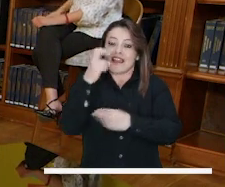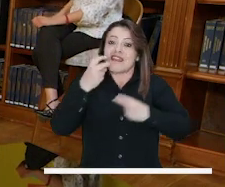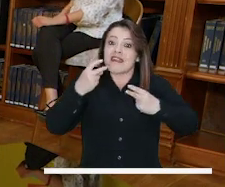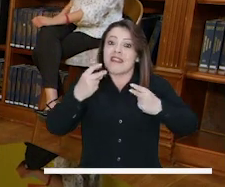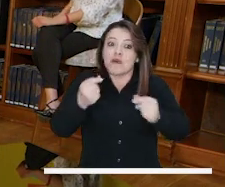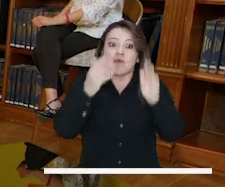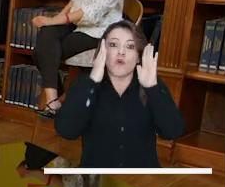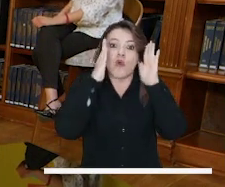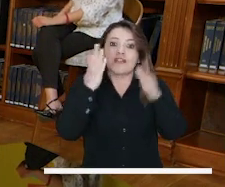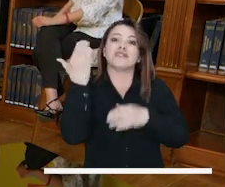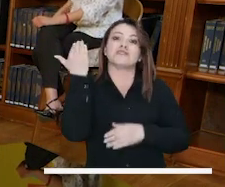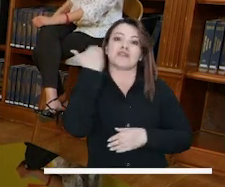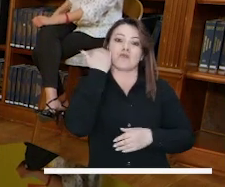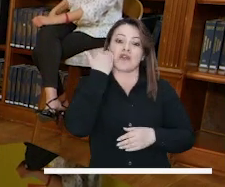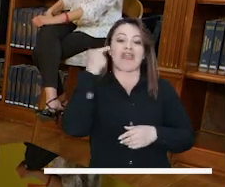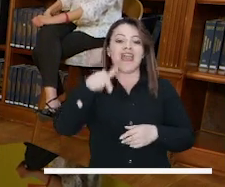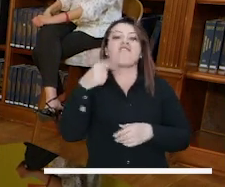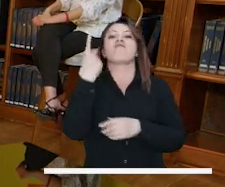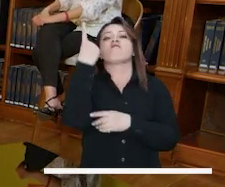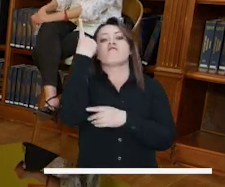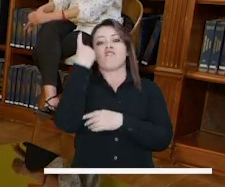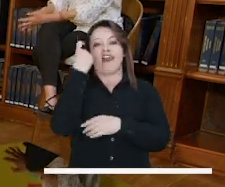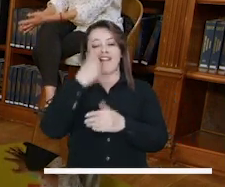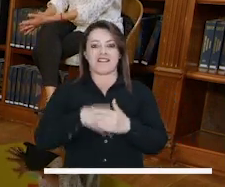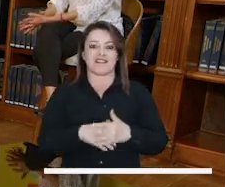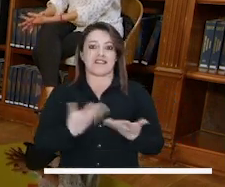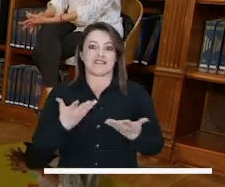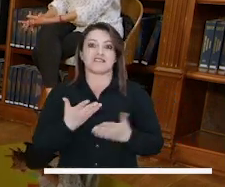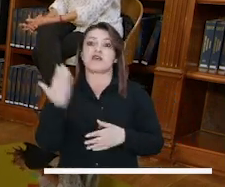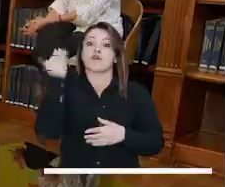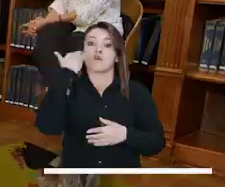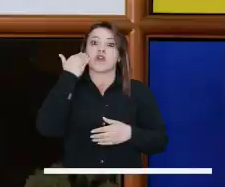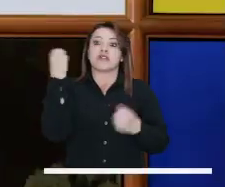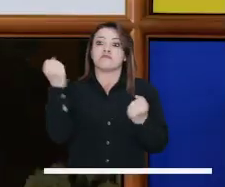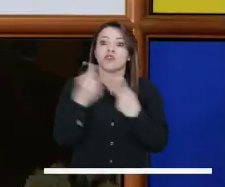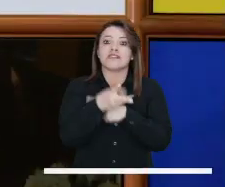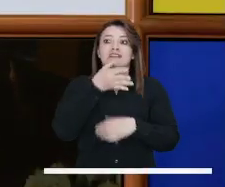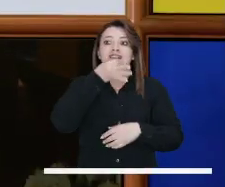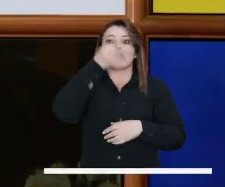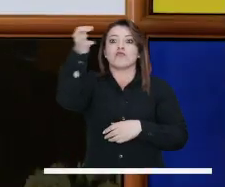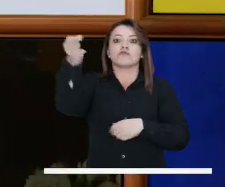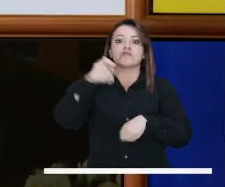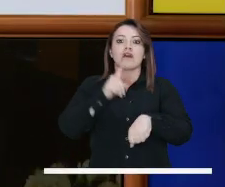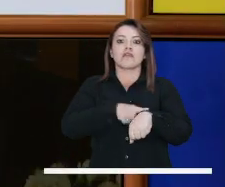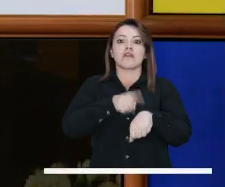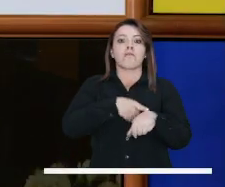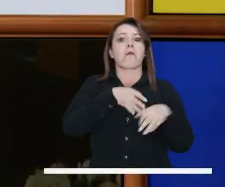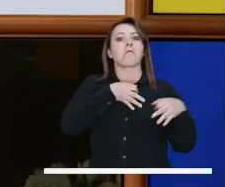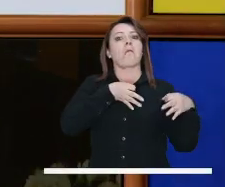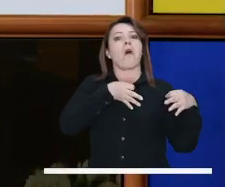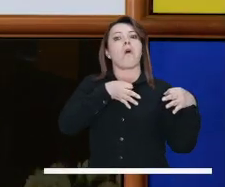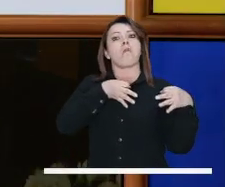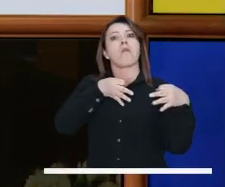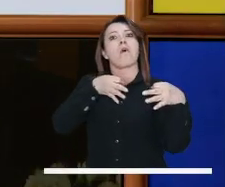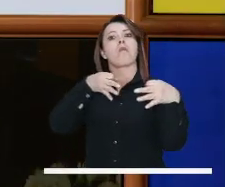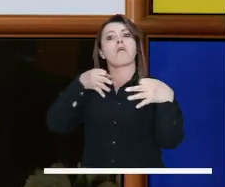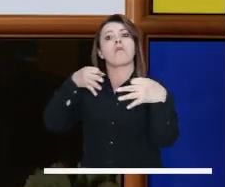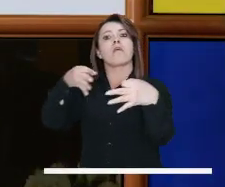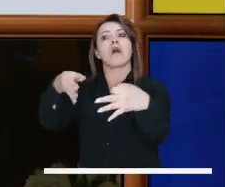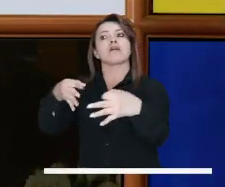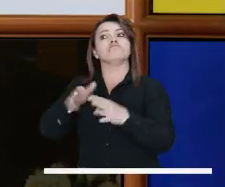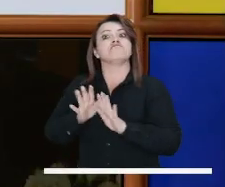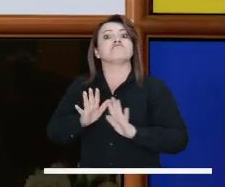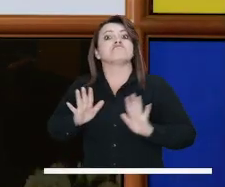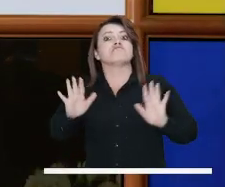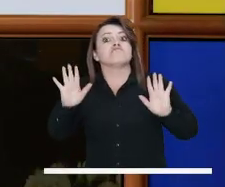tener un equipo de fiscales que sean capaces de atender y dar prioridad eficazmente a denuncias que tengan que ver con